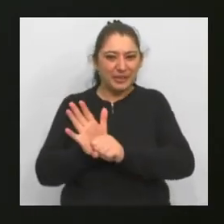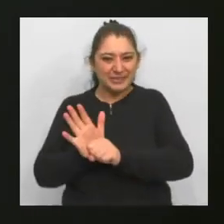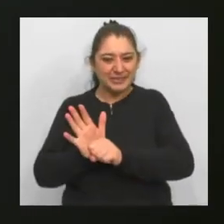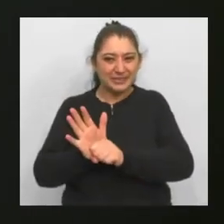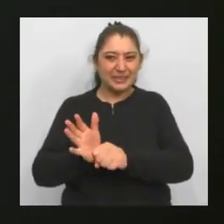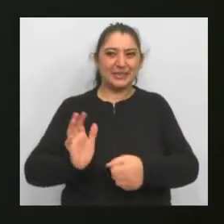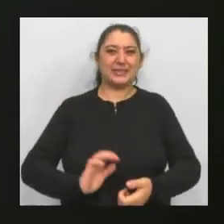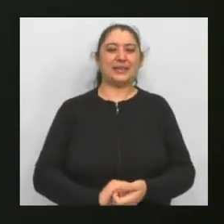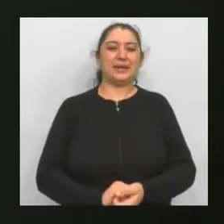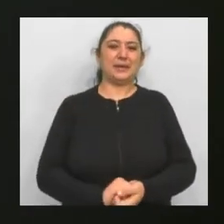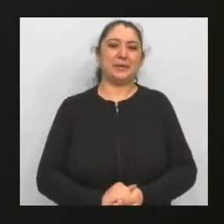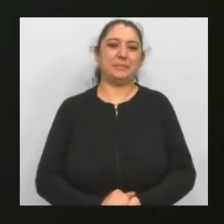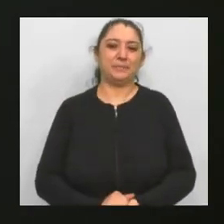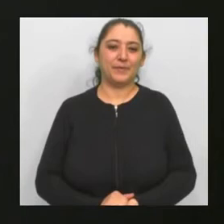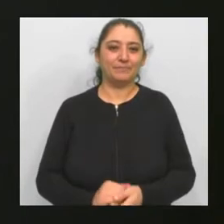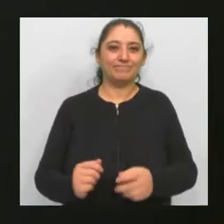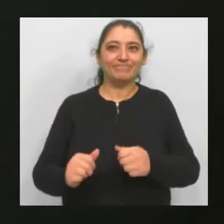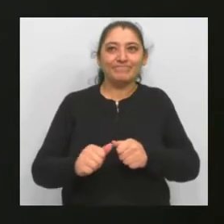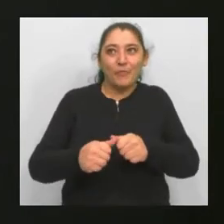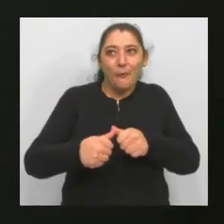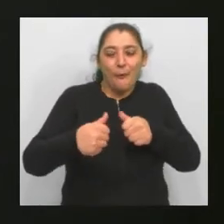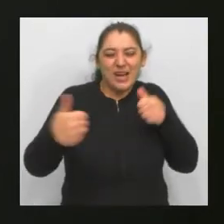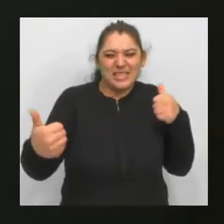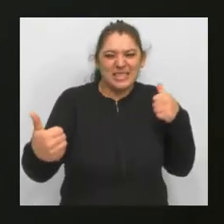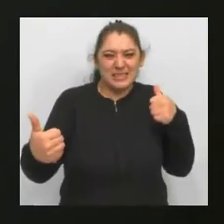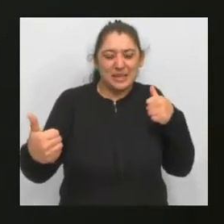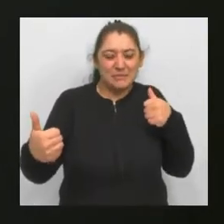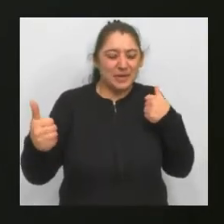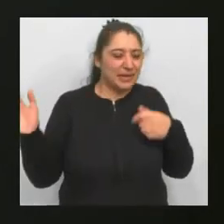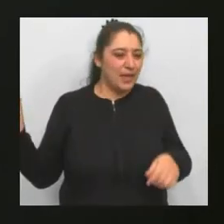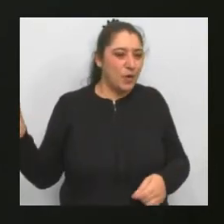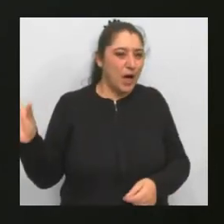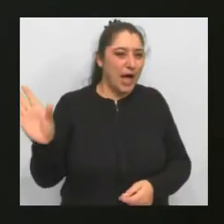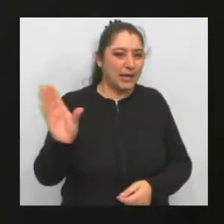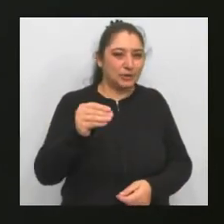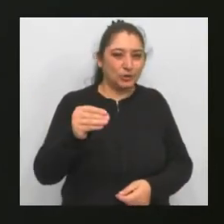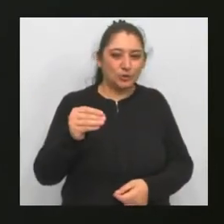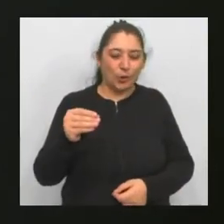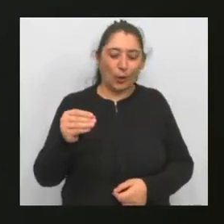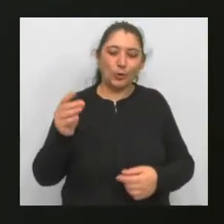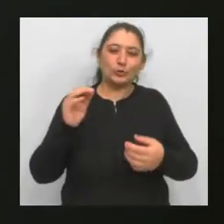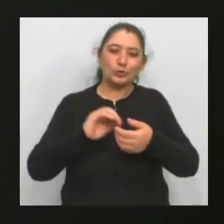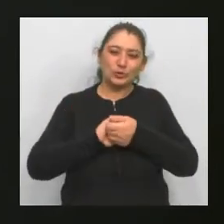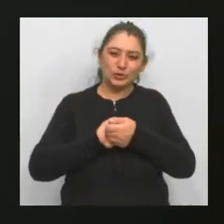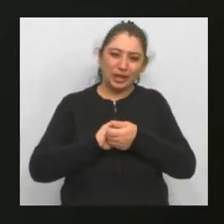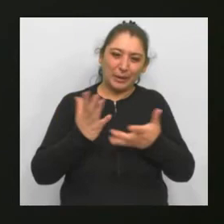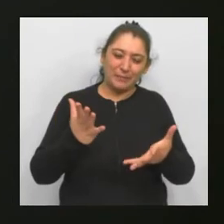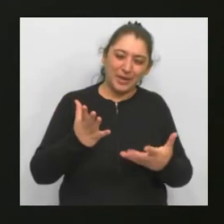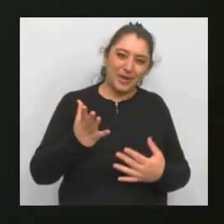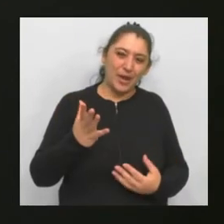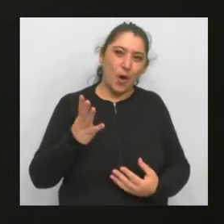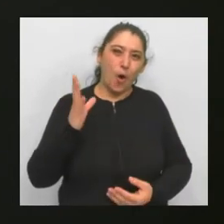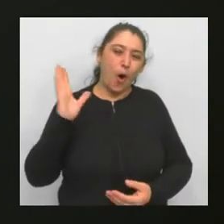como un distanciamiento hacia los afectos, hacia lo social, la lectura hace el